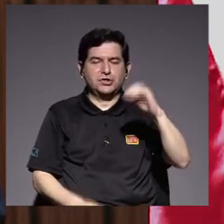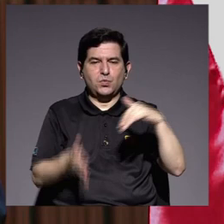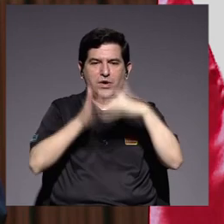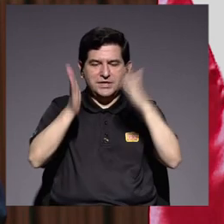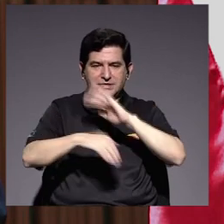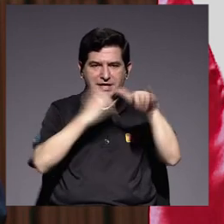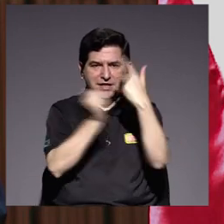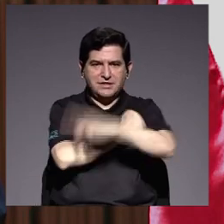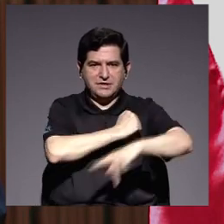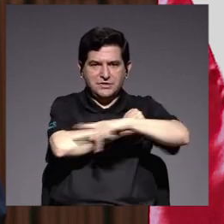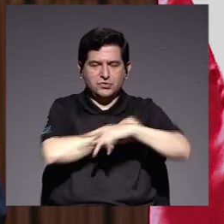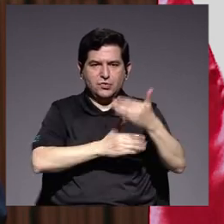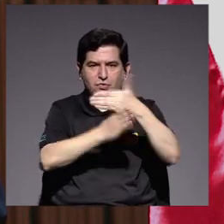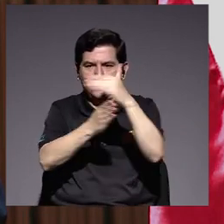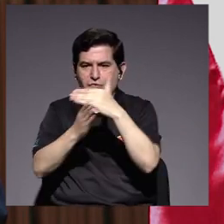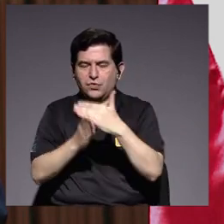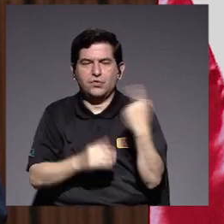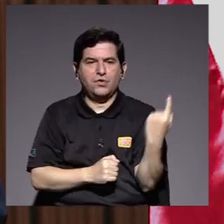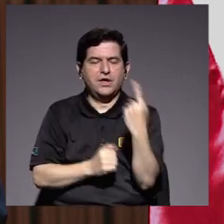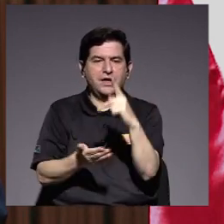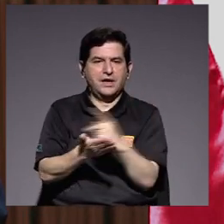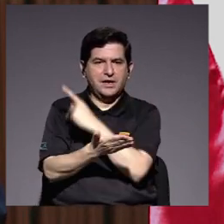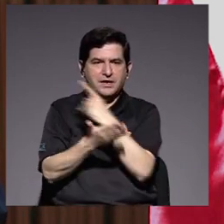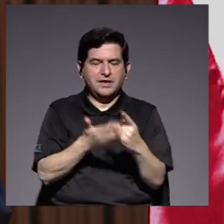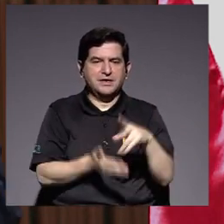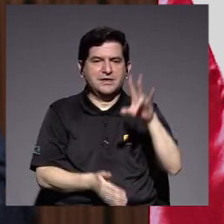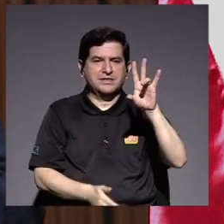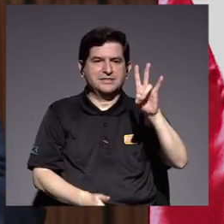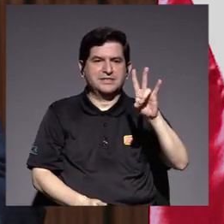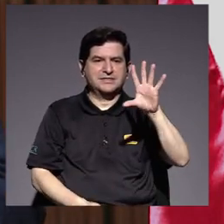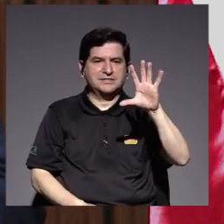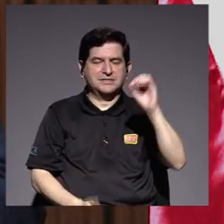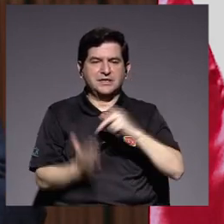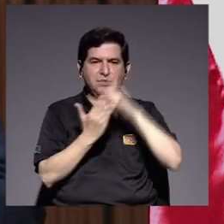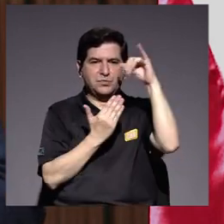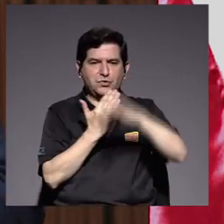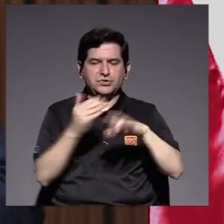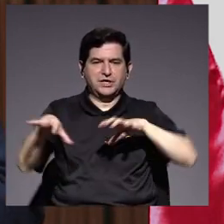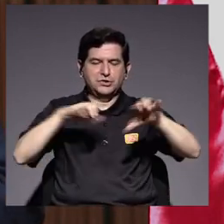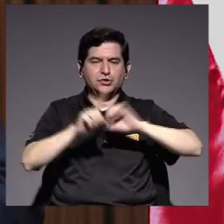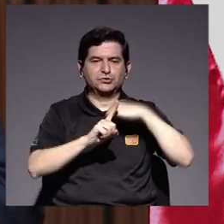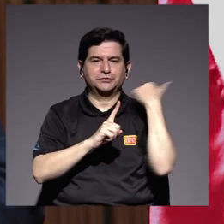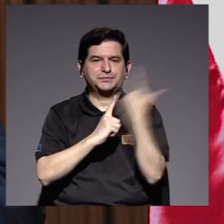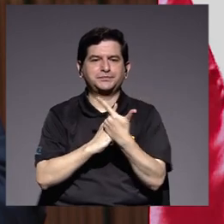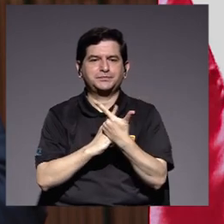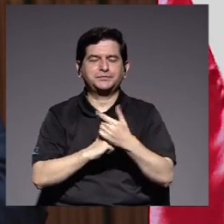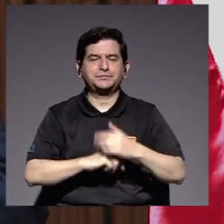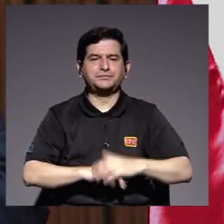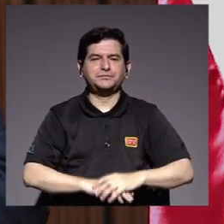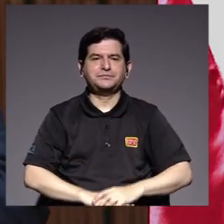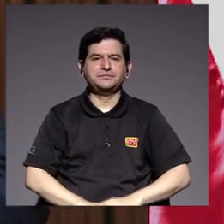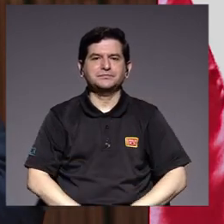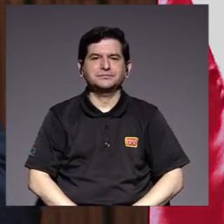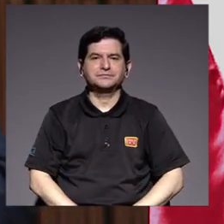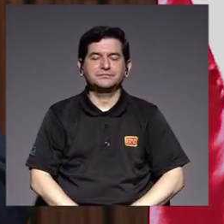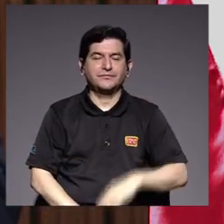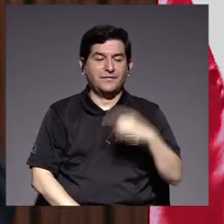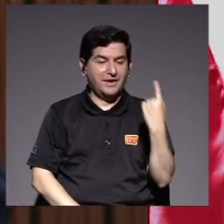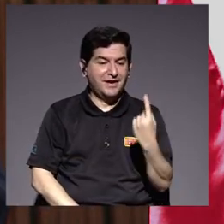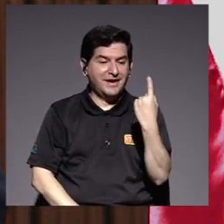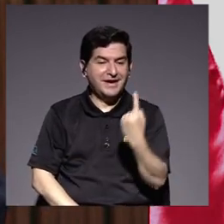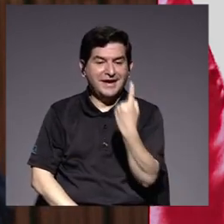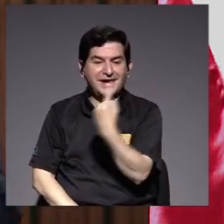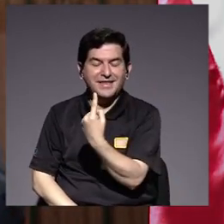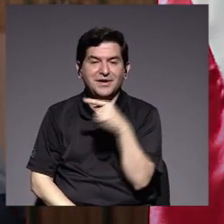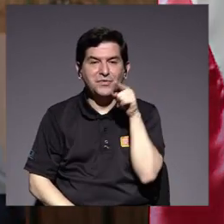que se distribuyeron por cada provincia en 750 proyectos de acción social cada uno y cada